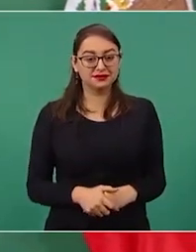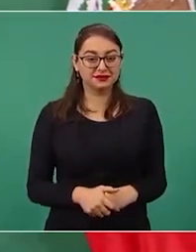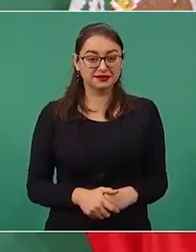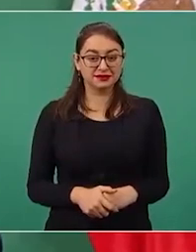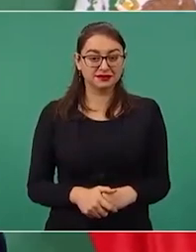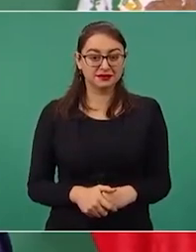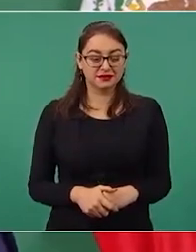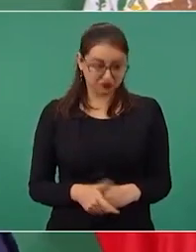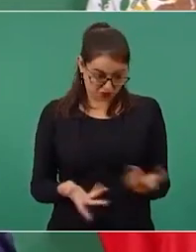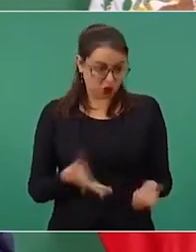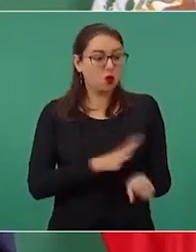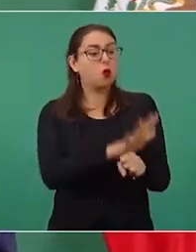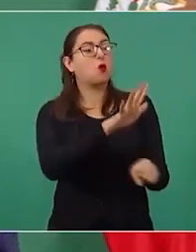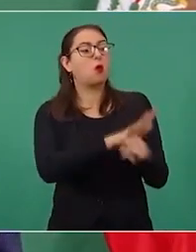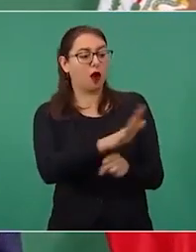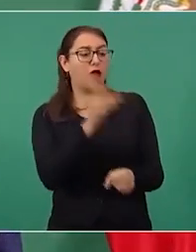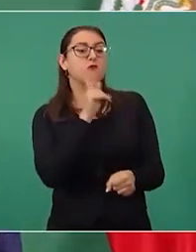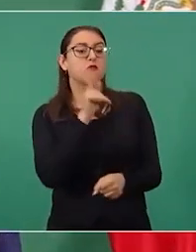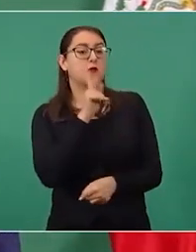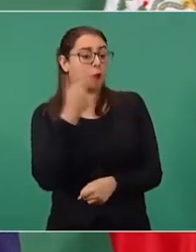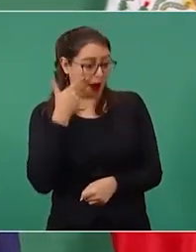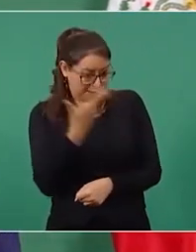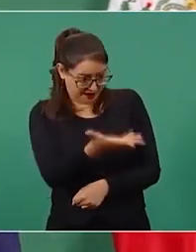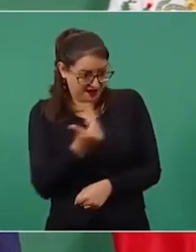A ver cuáles son las pruebas que tiene.